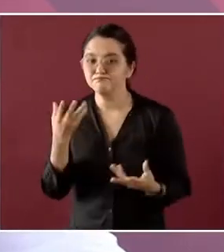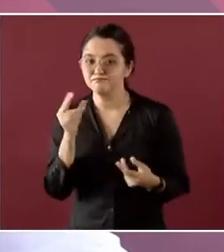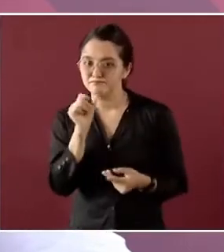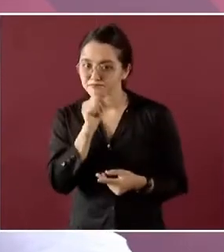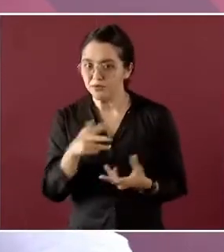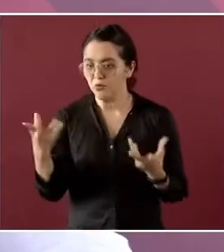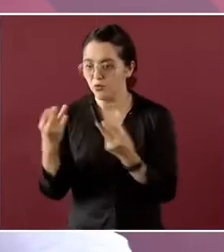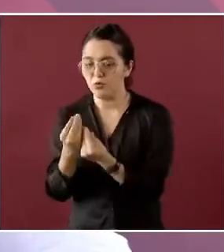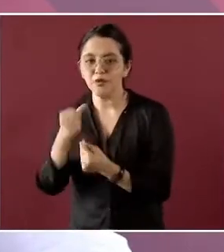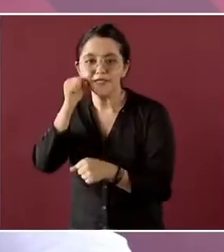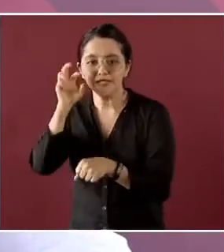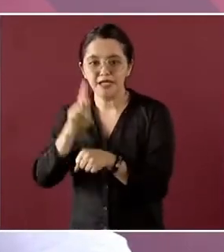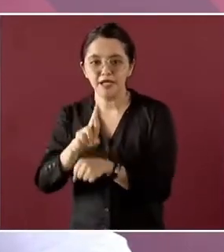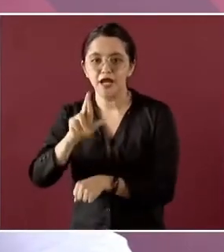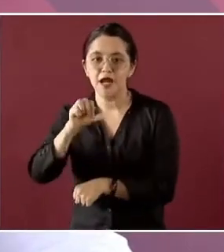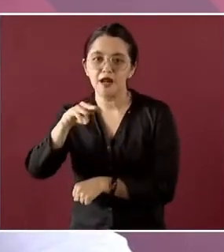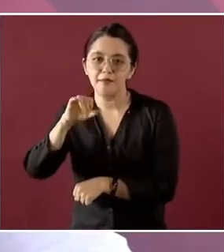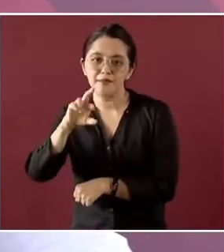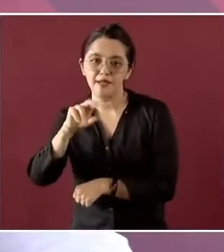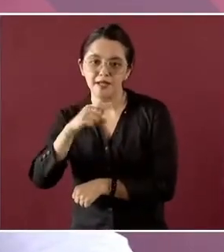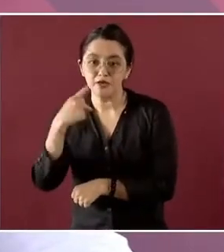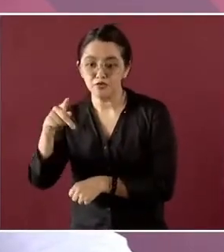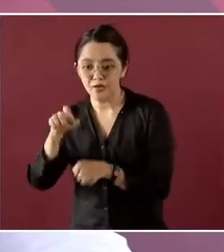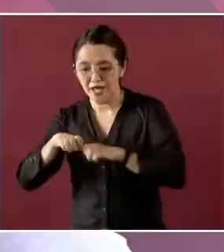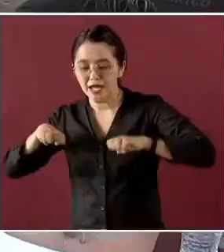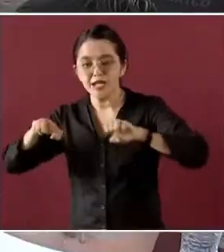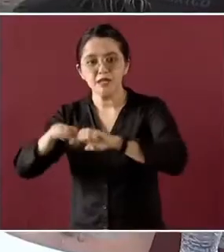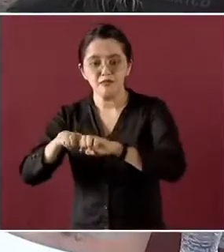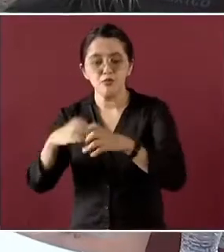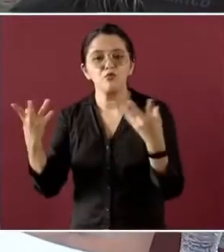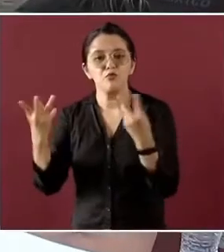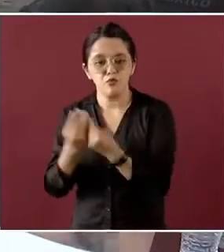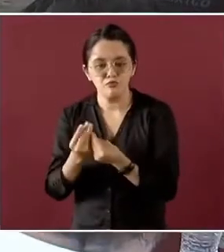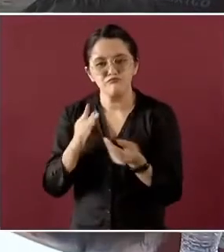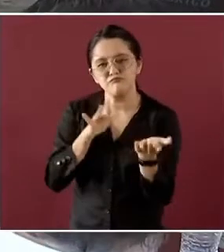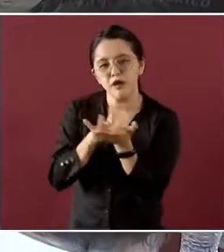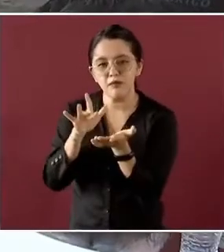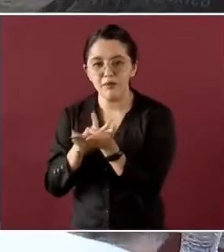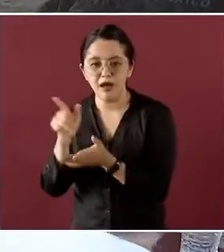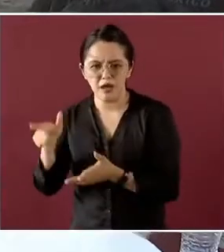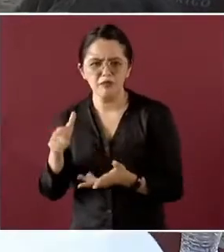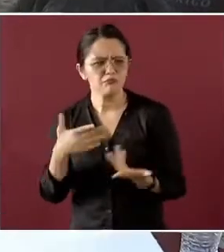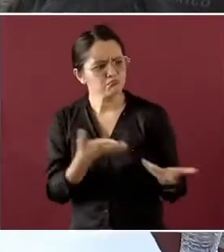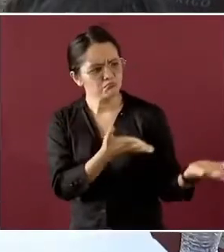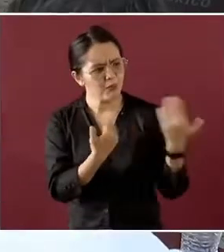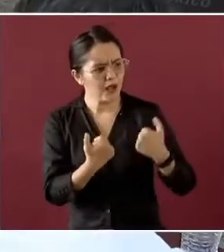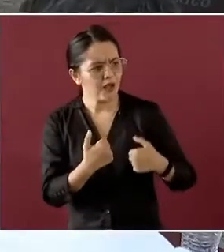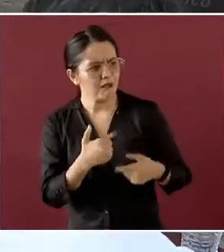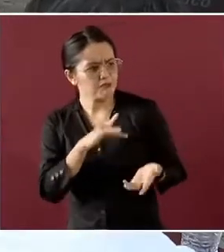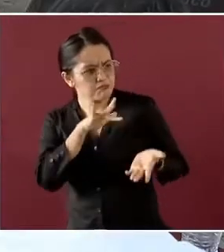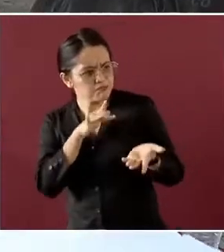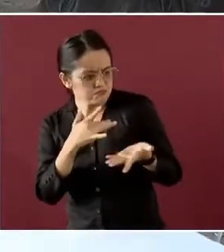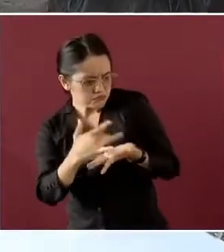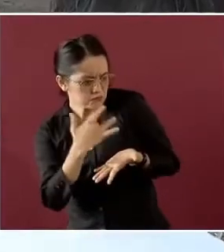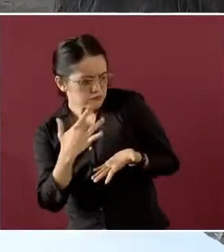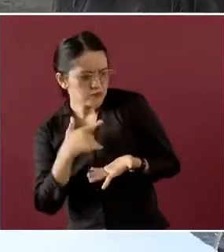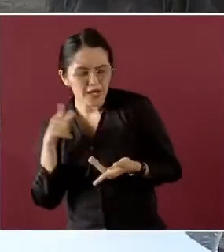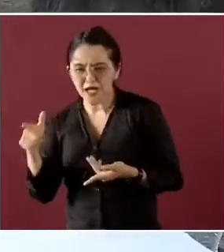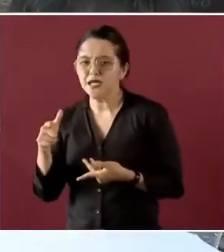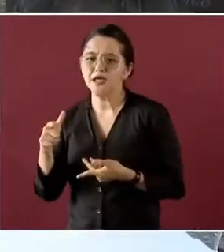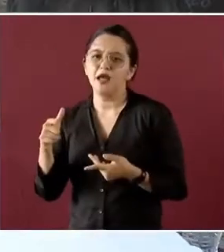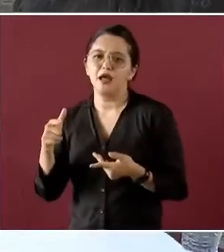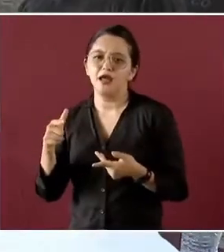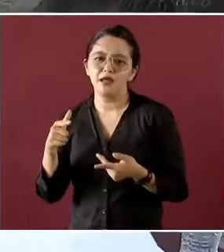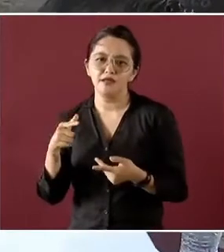Rafael Marín y su equipo, a quienes les agradecemos la apertura que tuvieron al recibirnos y escucharnos en Palacio Nacional.